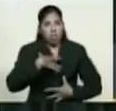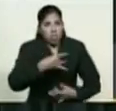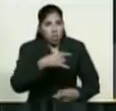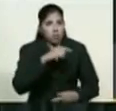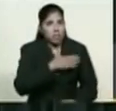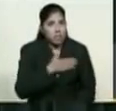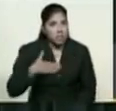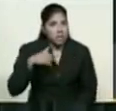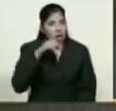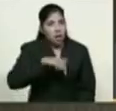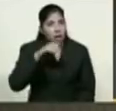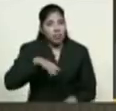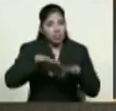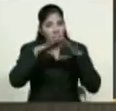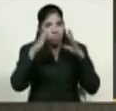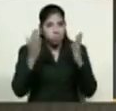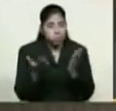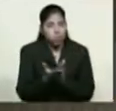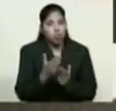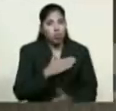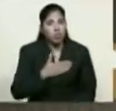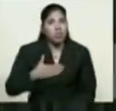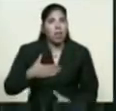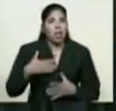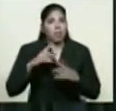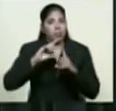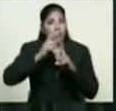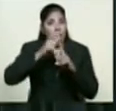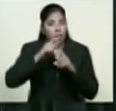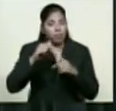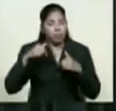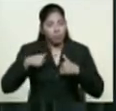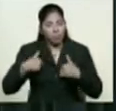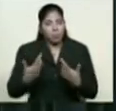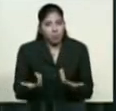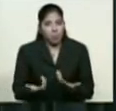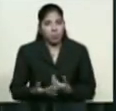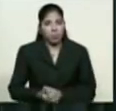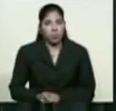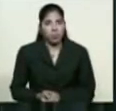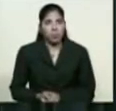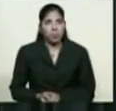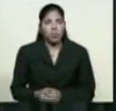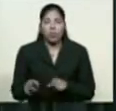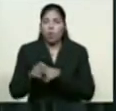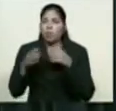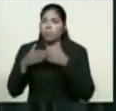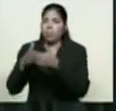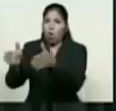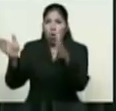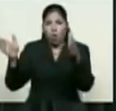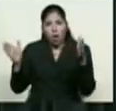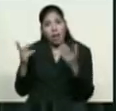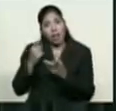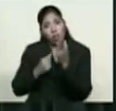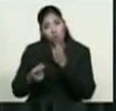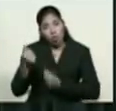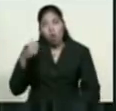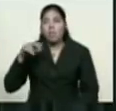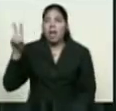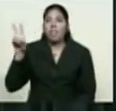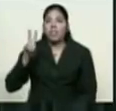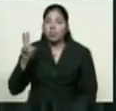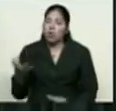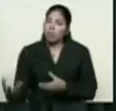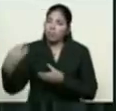tercios de nuestro planeta, le ha abierto el horizonte a la economía venezolana. En tal sentido, quiero